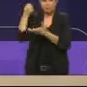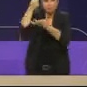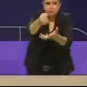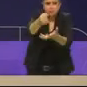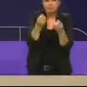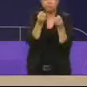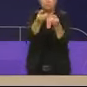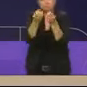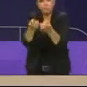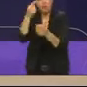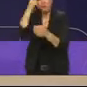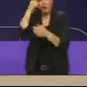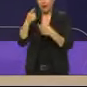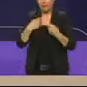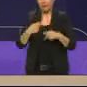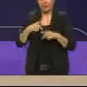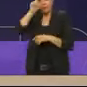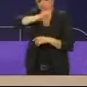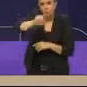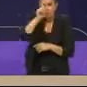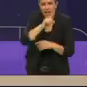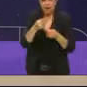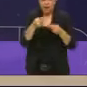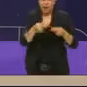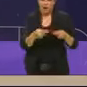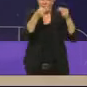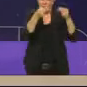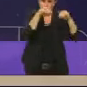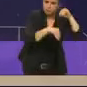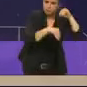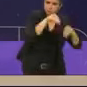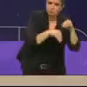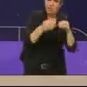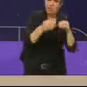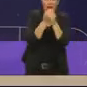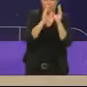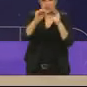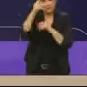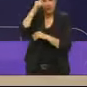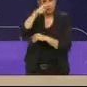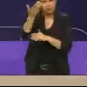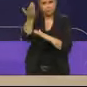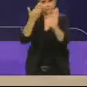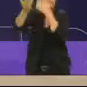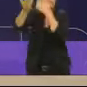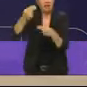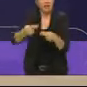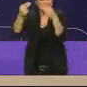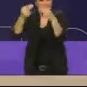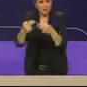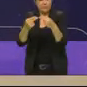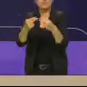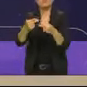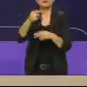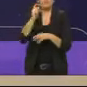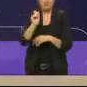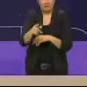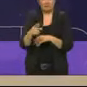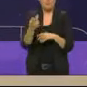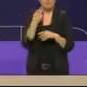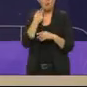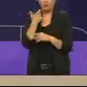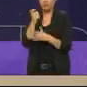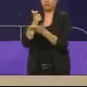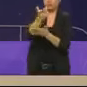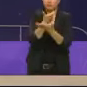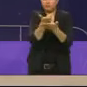con aceleradoras incubadoras y con capacitación y formación para lograrlo y vamos a tener una política salarial